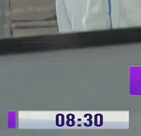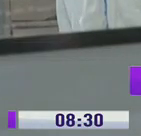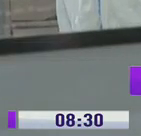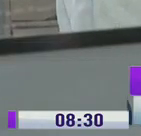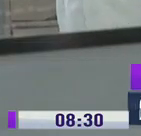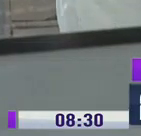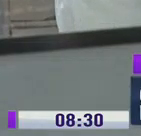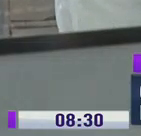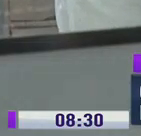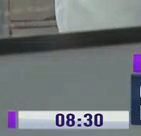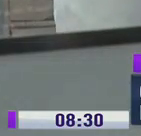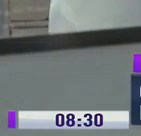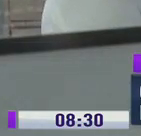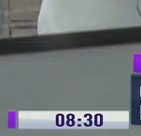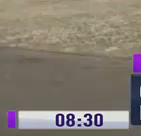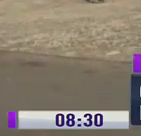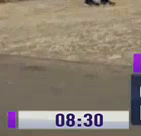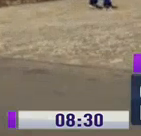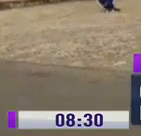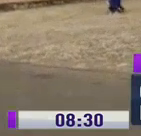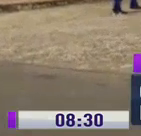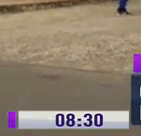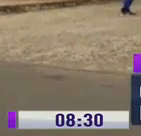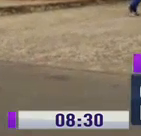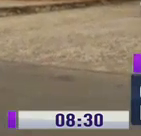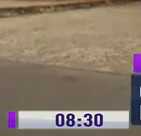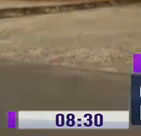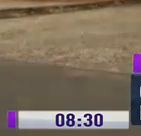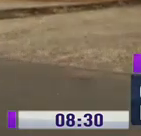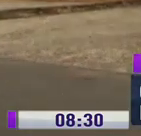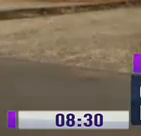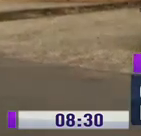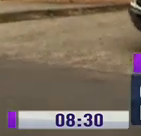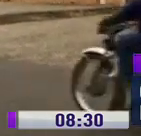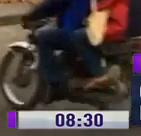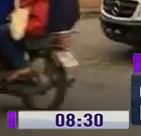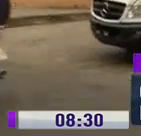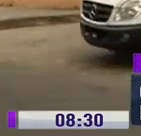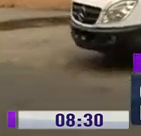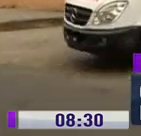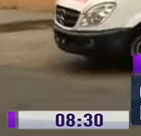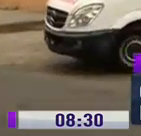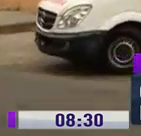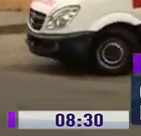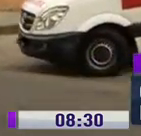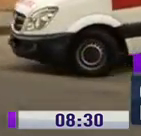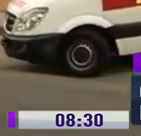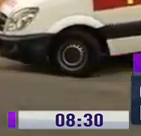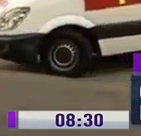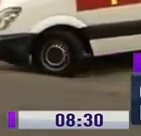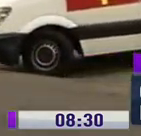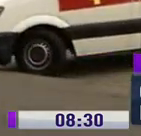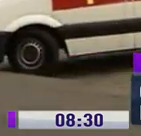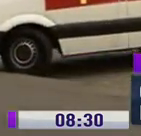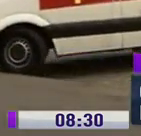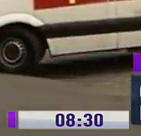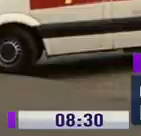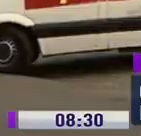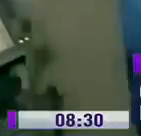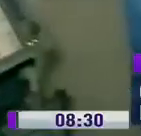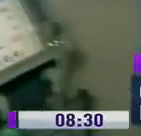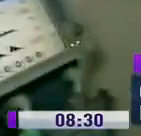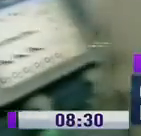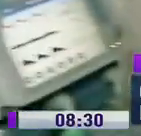coordinación con el EQ911, que derivará los casos de víctimas fatales de COVID-19 que se presenten en la ciudad y zonas